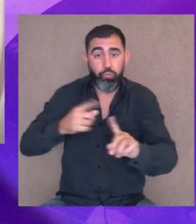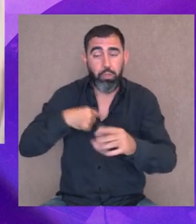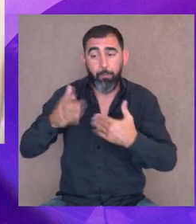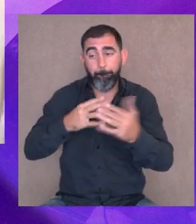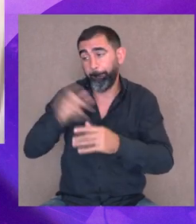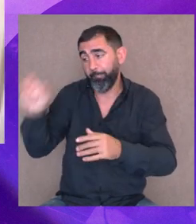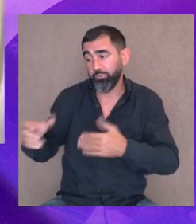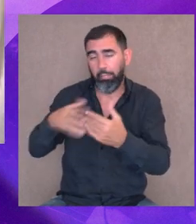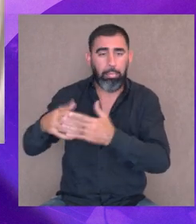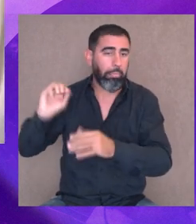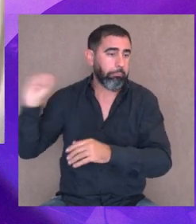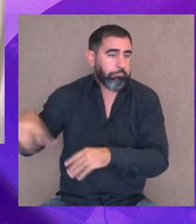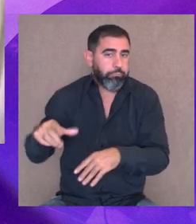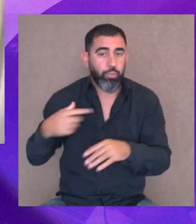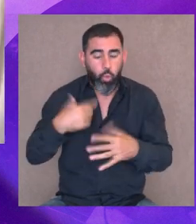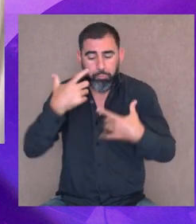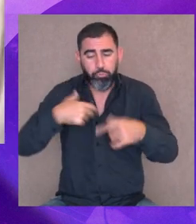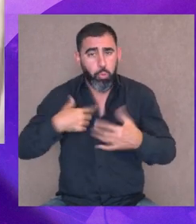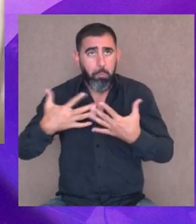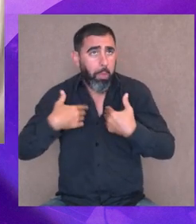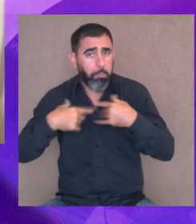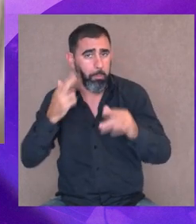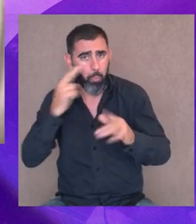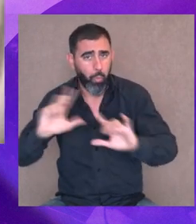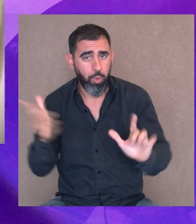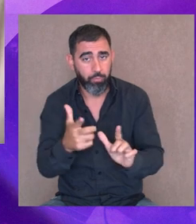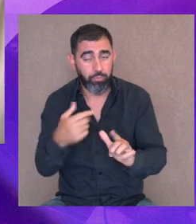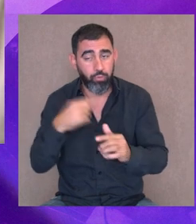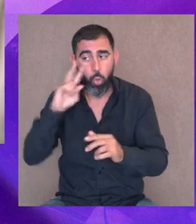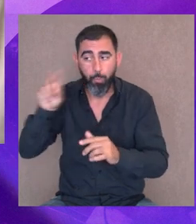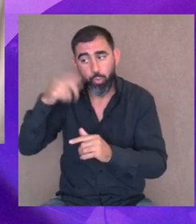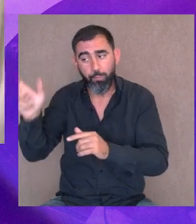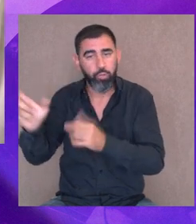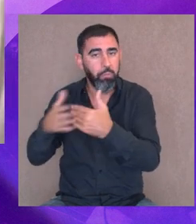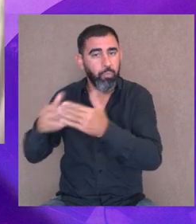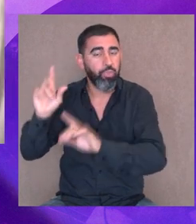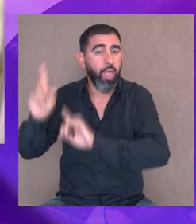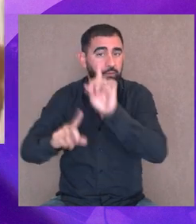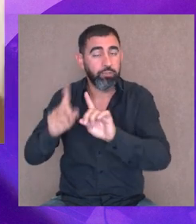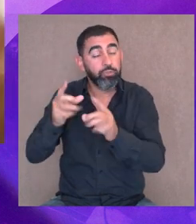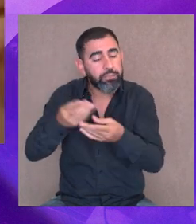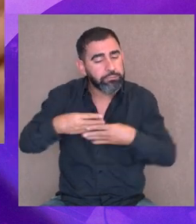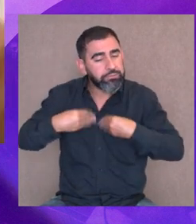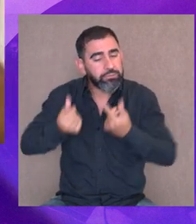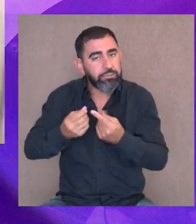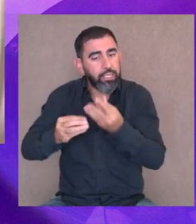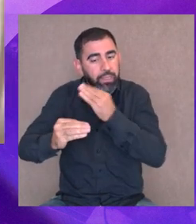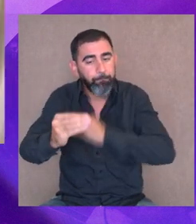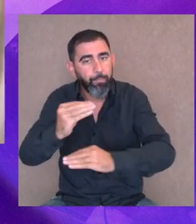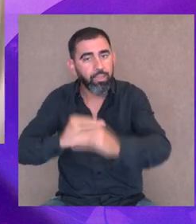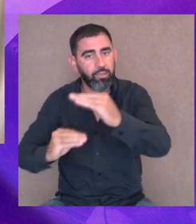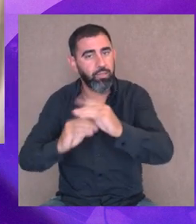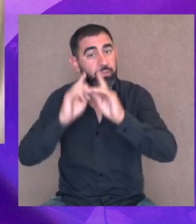yo no miro el de al lado, va como un poco de la mano, entonces, el sensibilizar, el